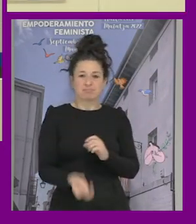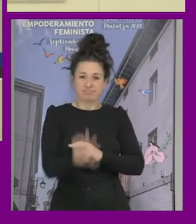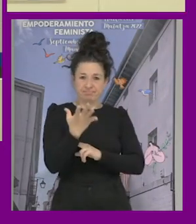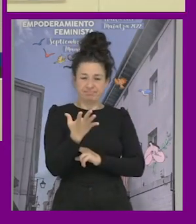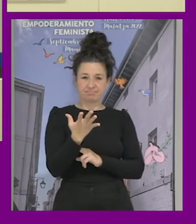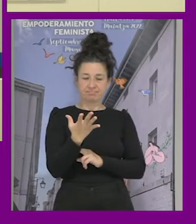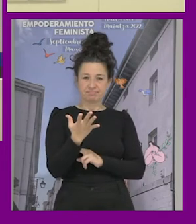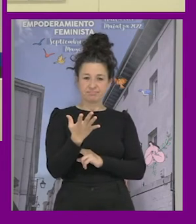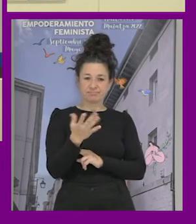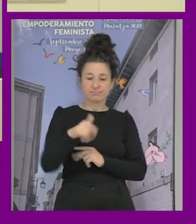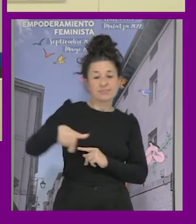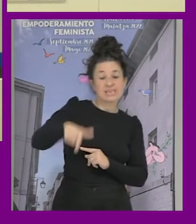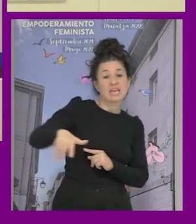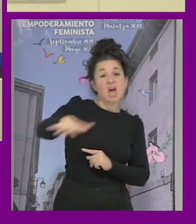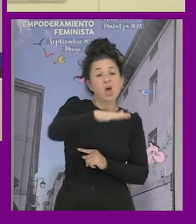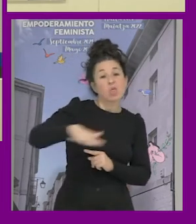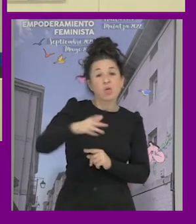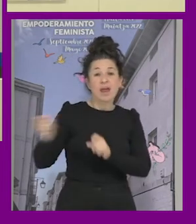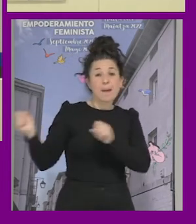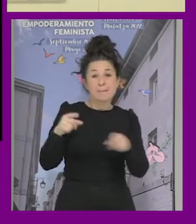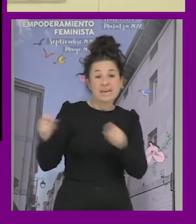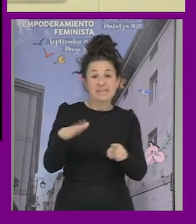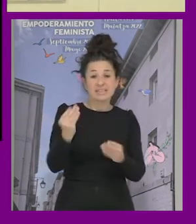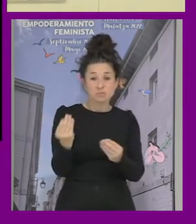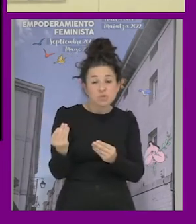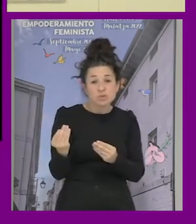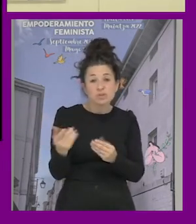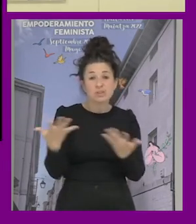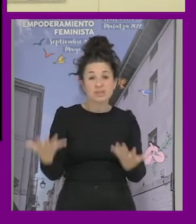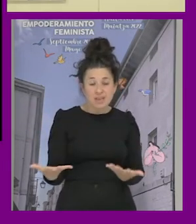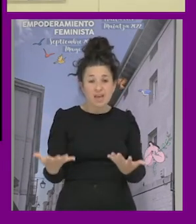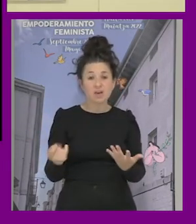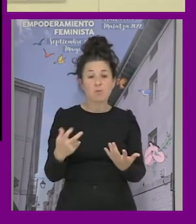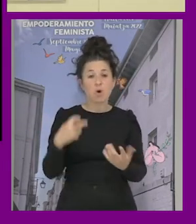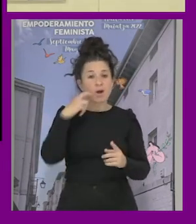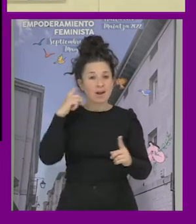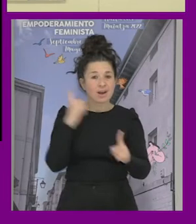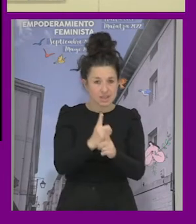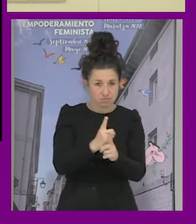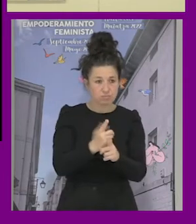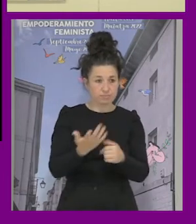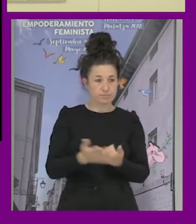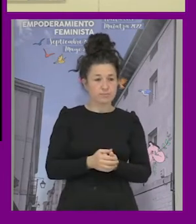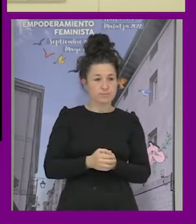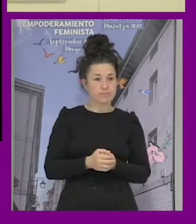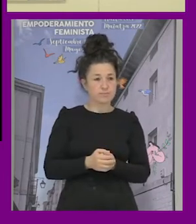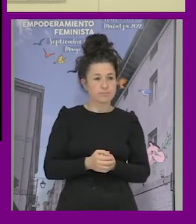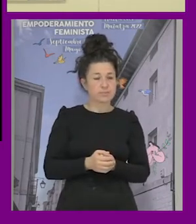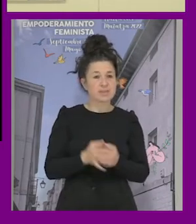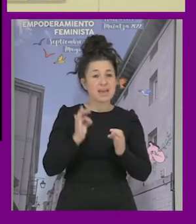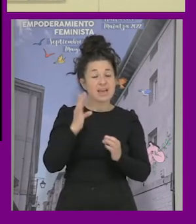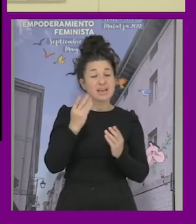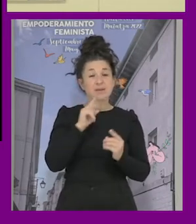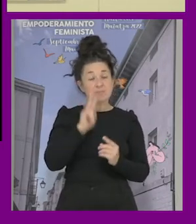era que en aquella zona hay mucha migración y hay mucha xenofobia y sabemos que hay muchos especialmente